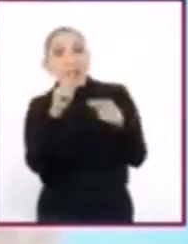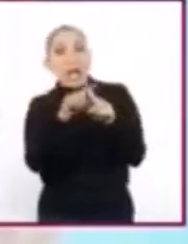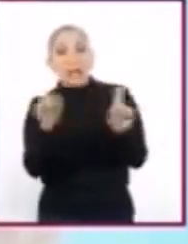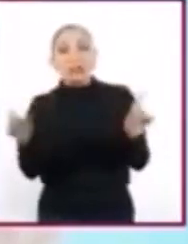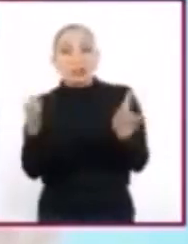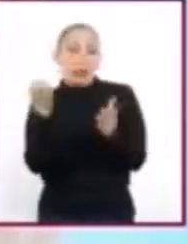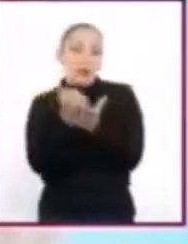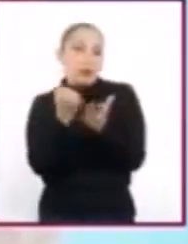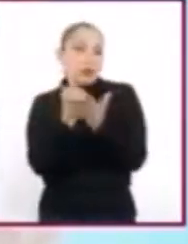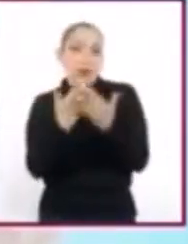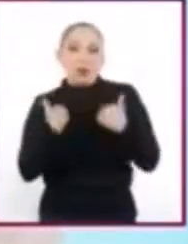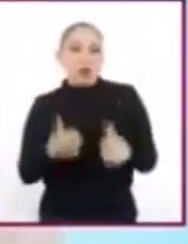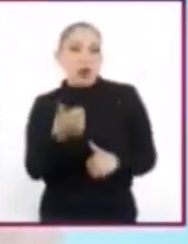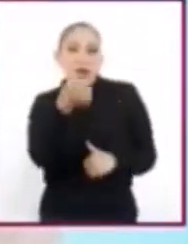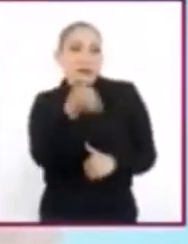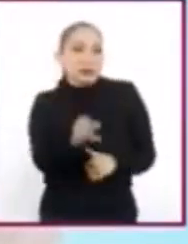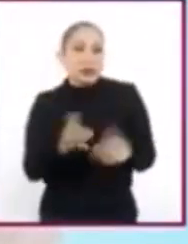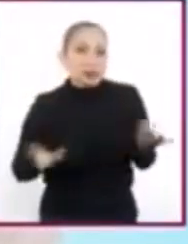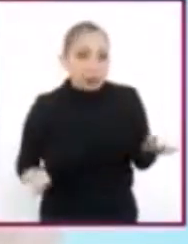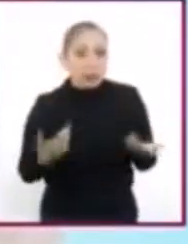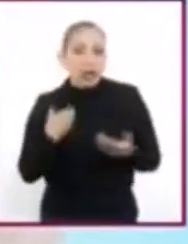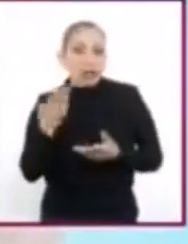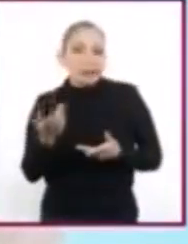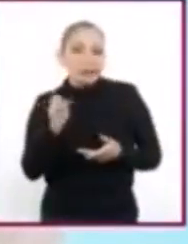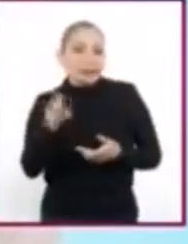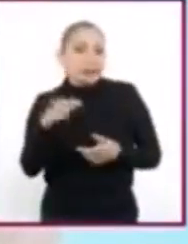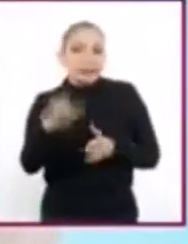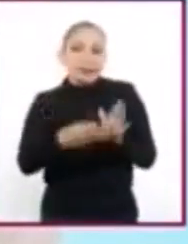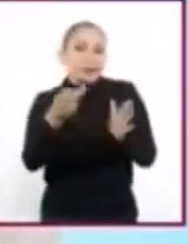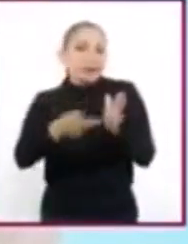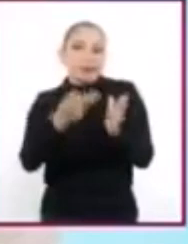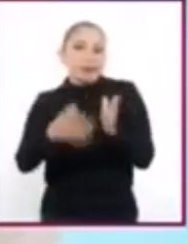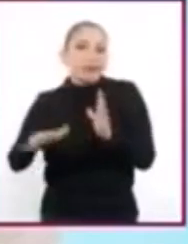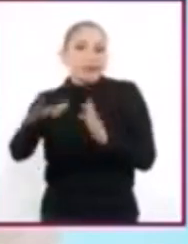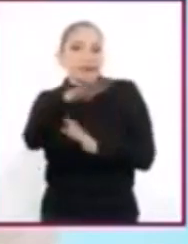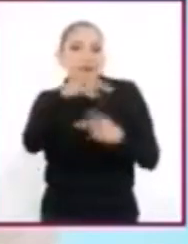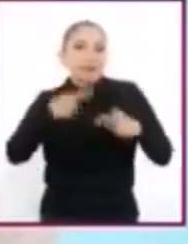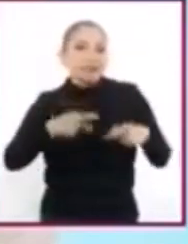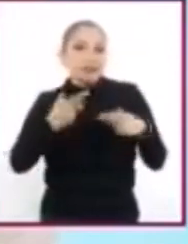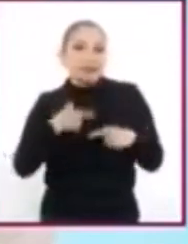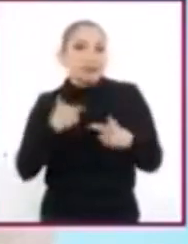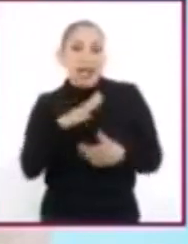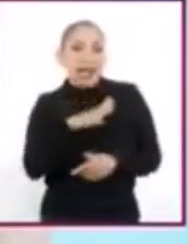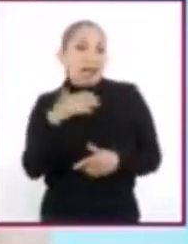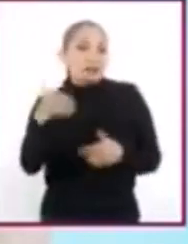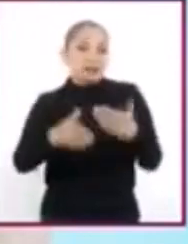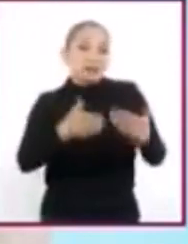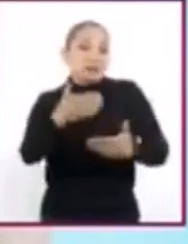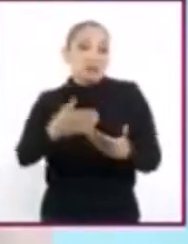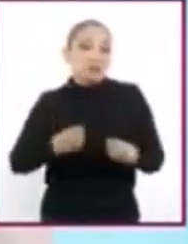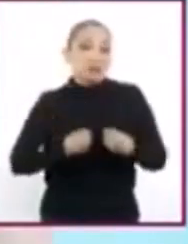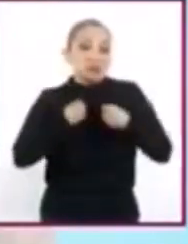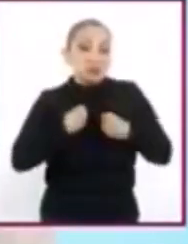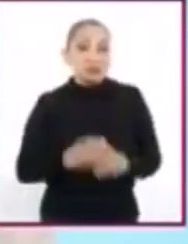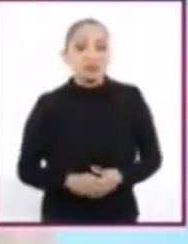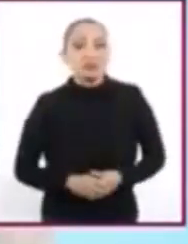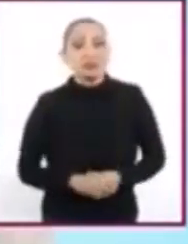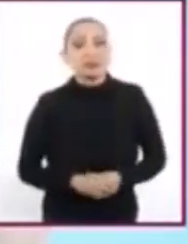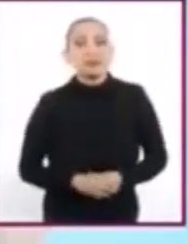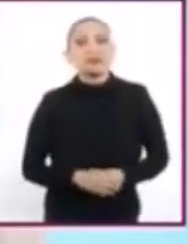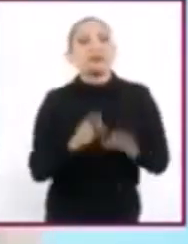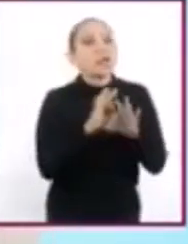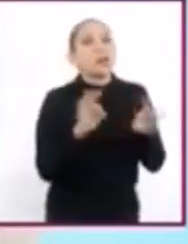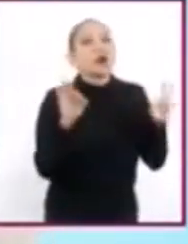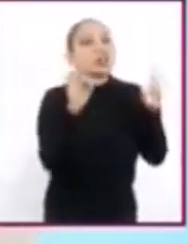la convivencia humana. Es decir, es algo propio de todas las personas que siempre va a estar presente en nuestras vidas. Lo